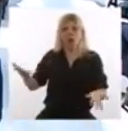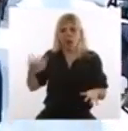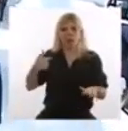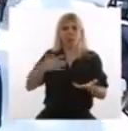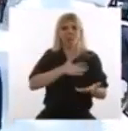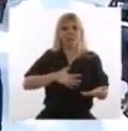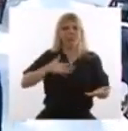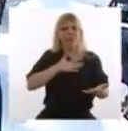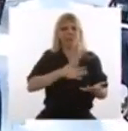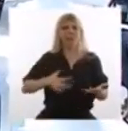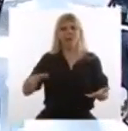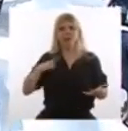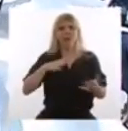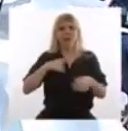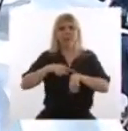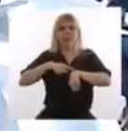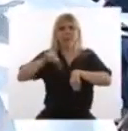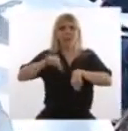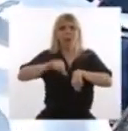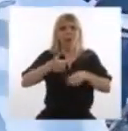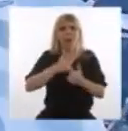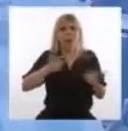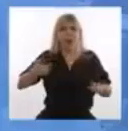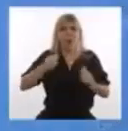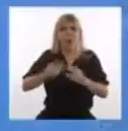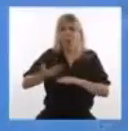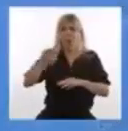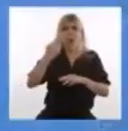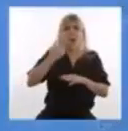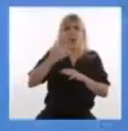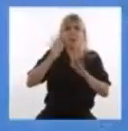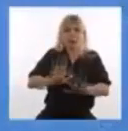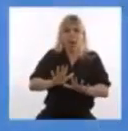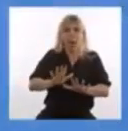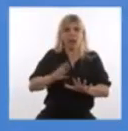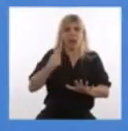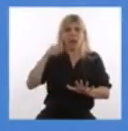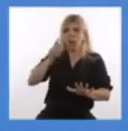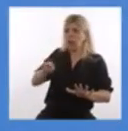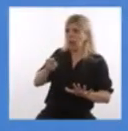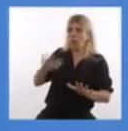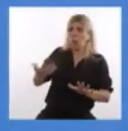yo siento que no hemos tenido tiempo para parar, mirar para atrás y decir qué hicimos.